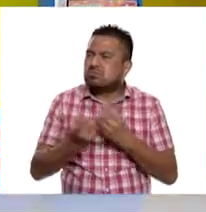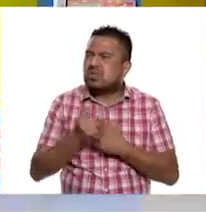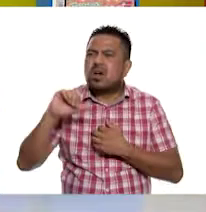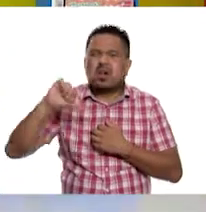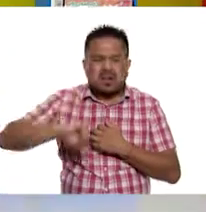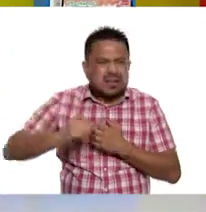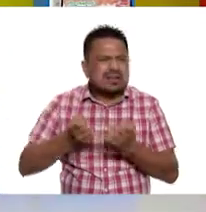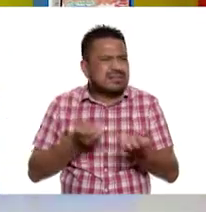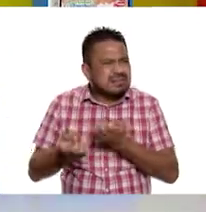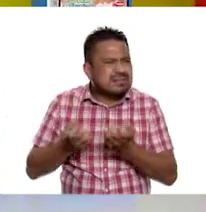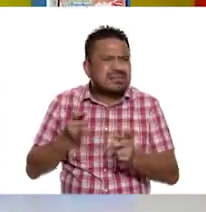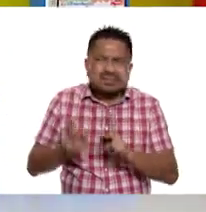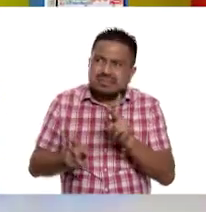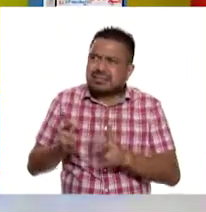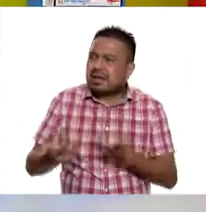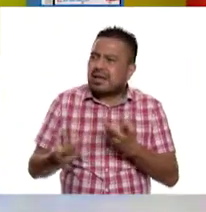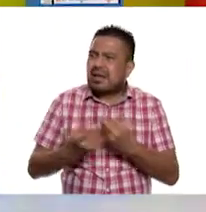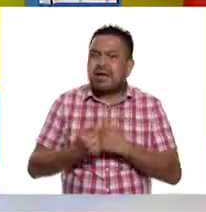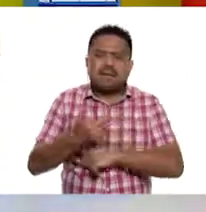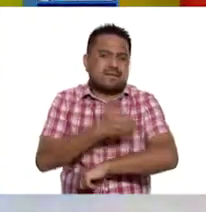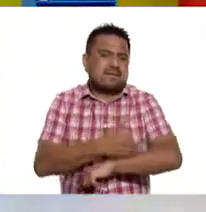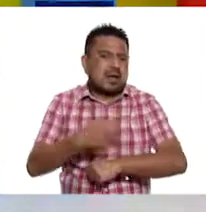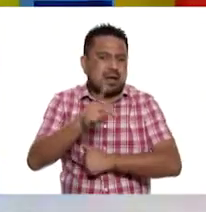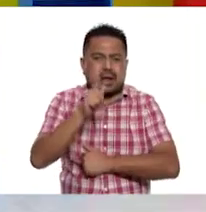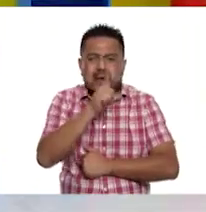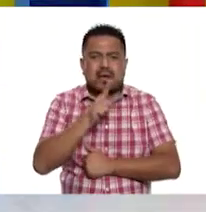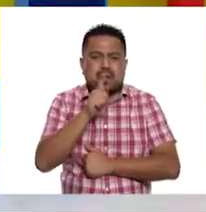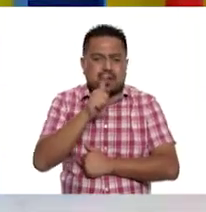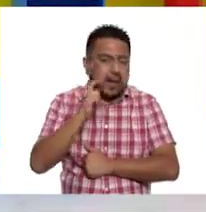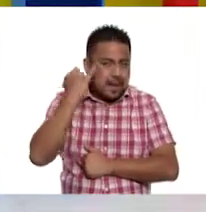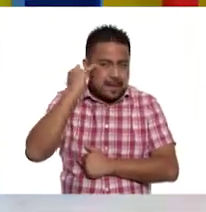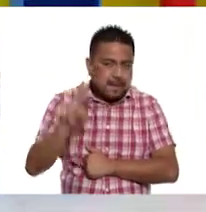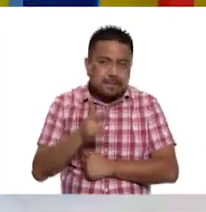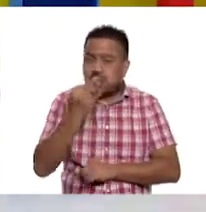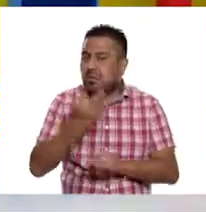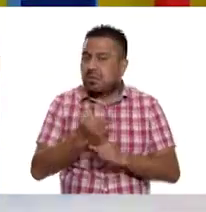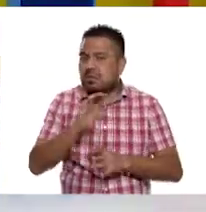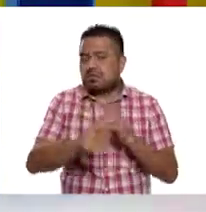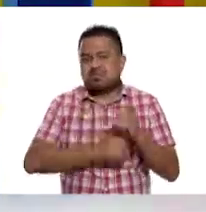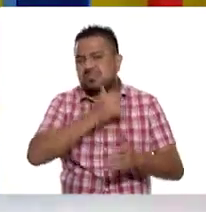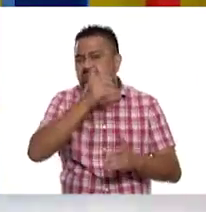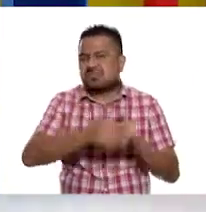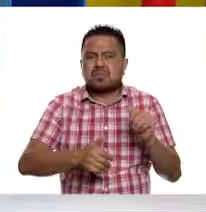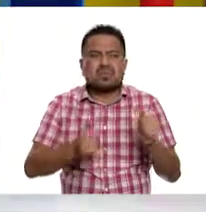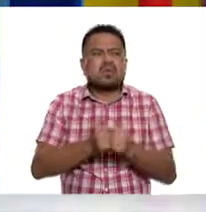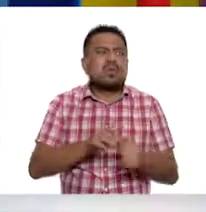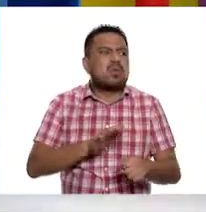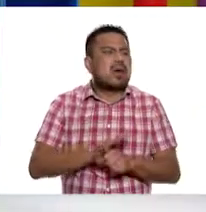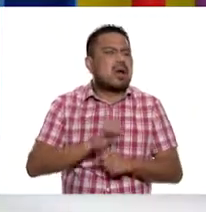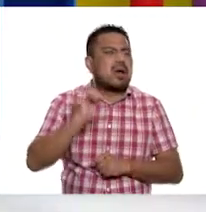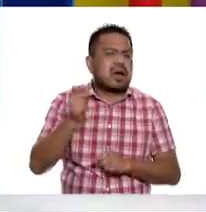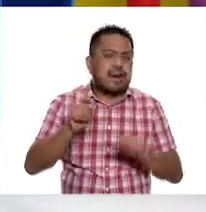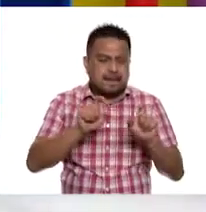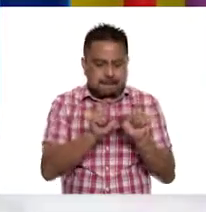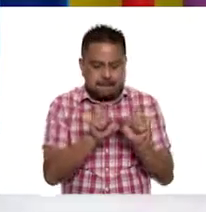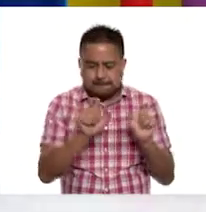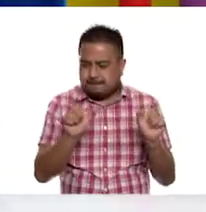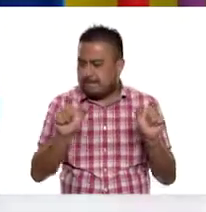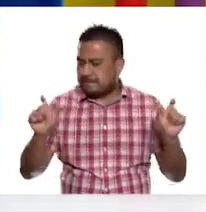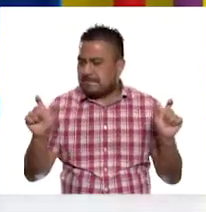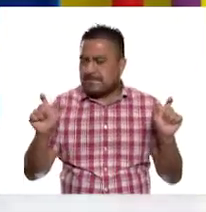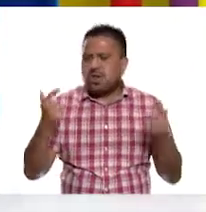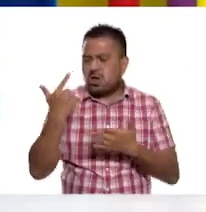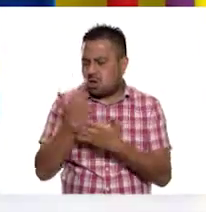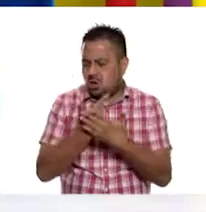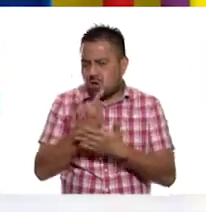para practicarla y platica con tu familia en tu lengua materna. Por hoy hemos terminado con Separamos y